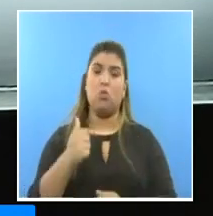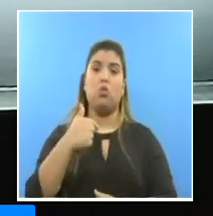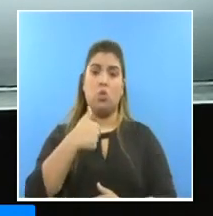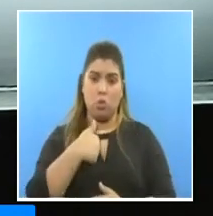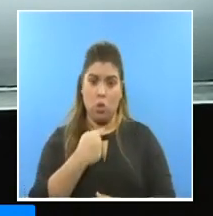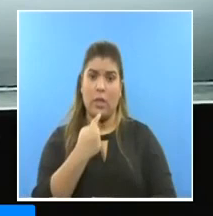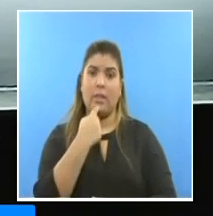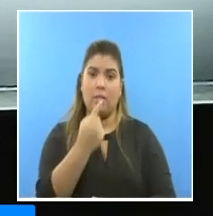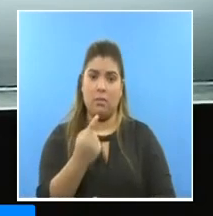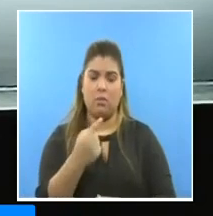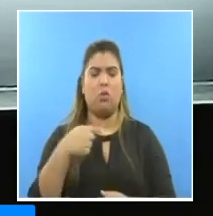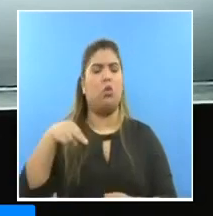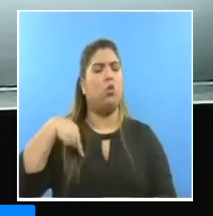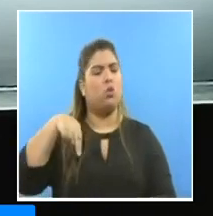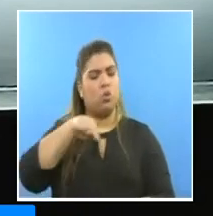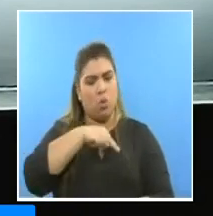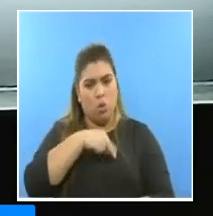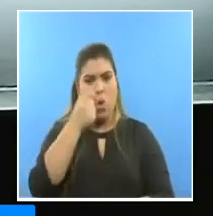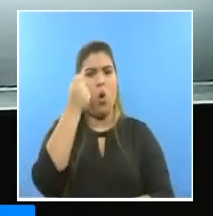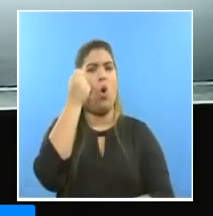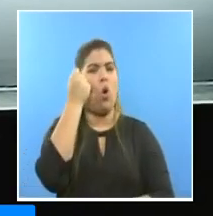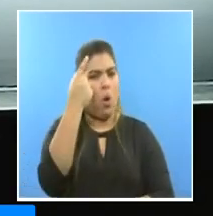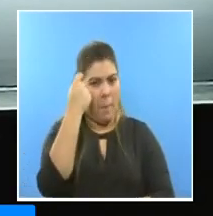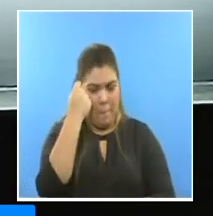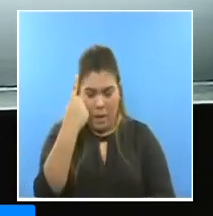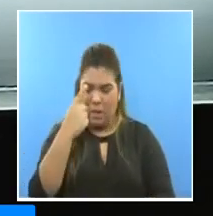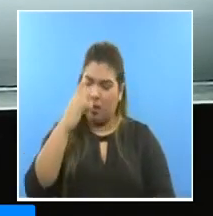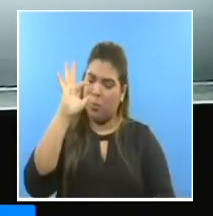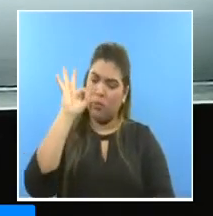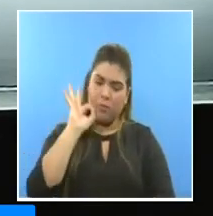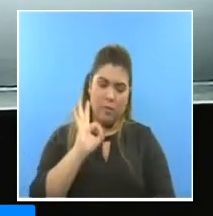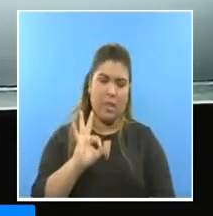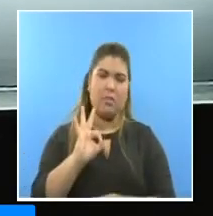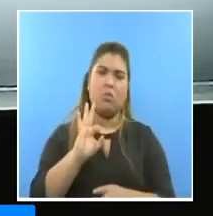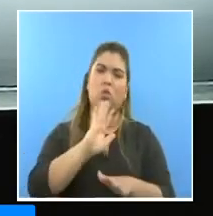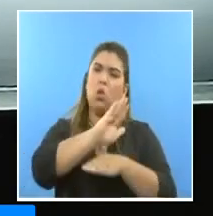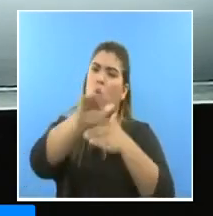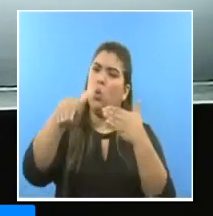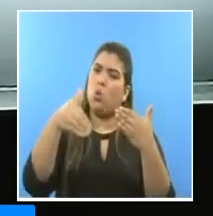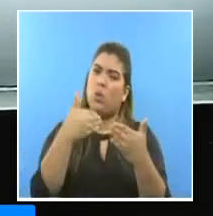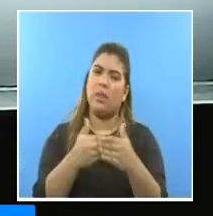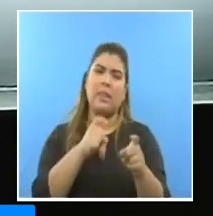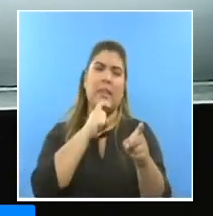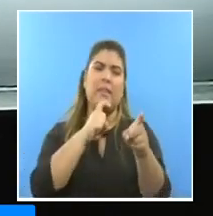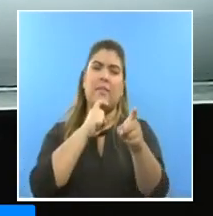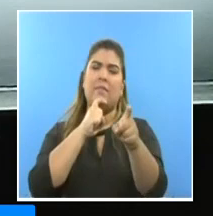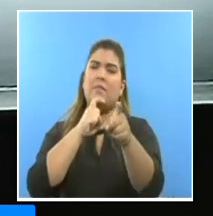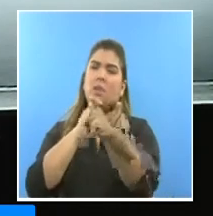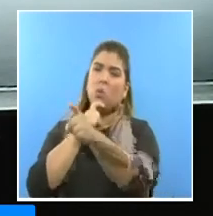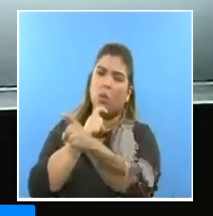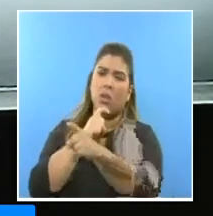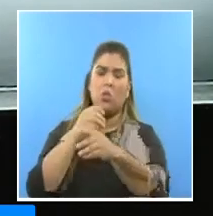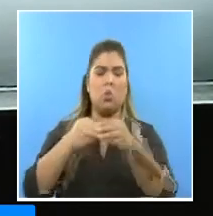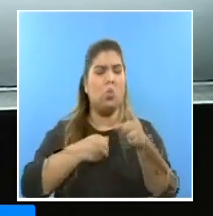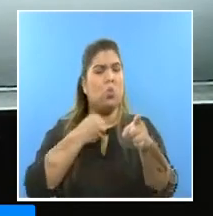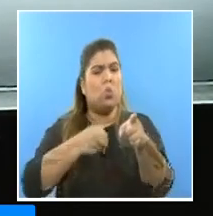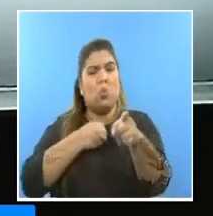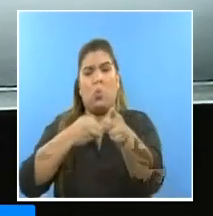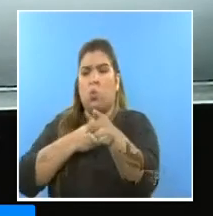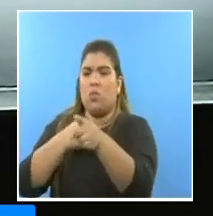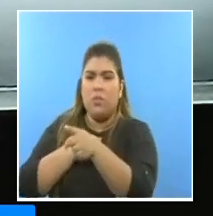comprendemos perfectamente bien las dificultades los sufrimientos